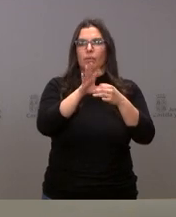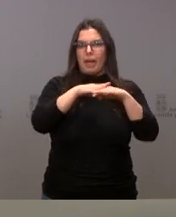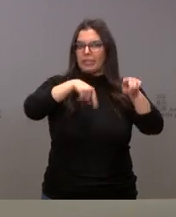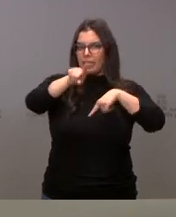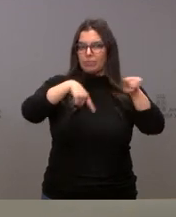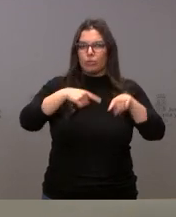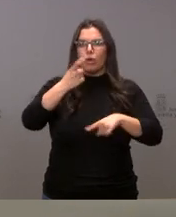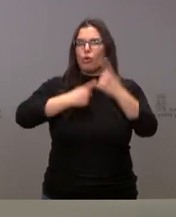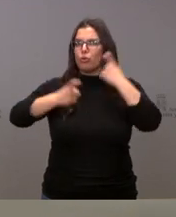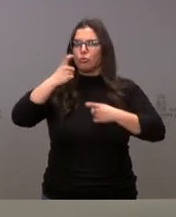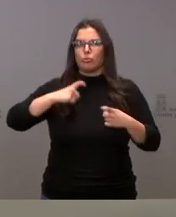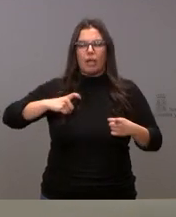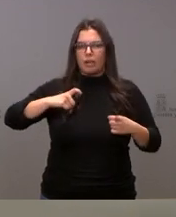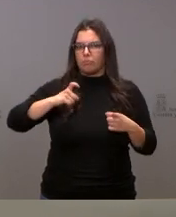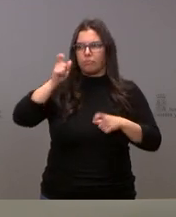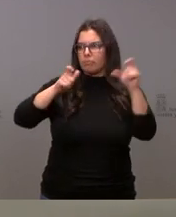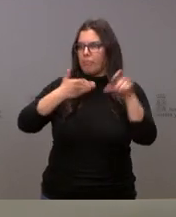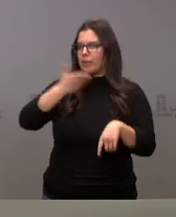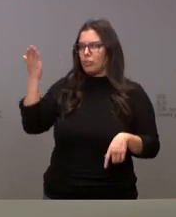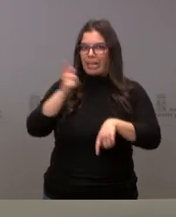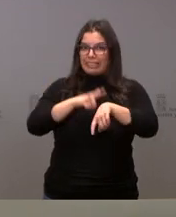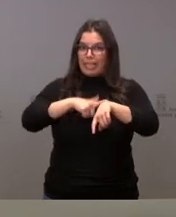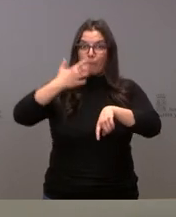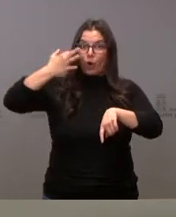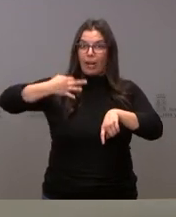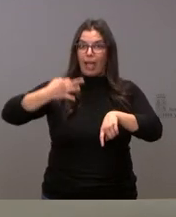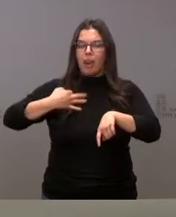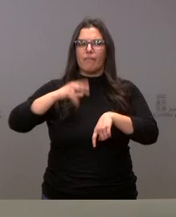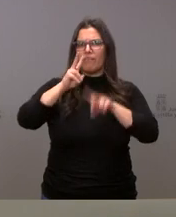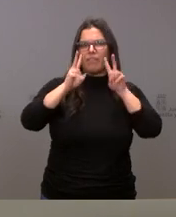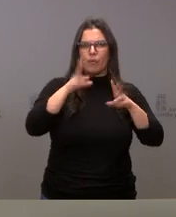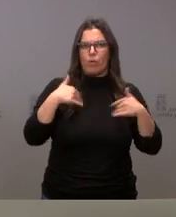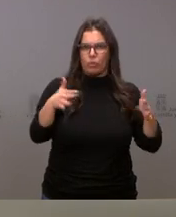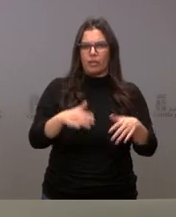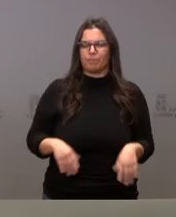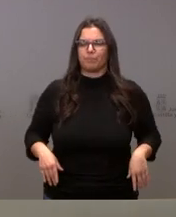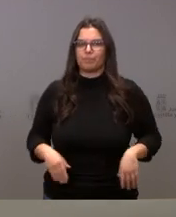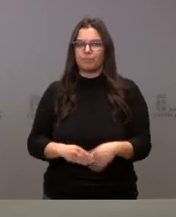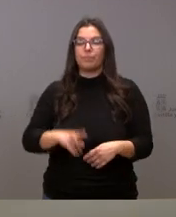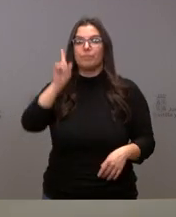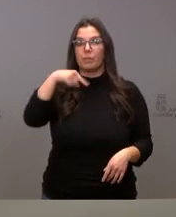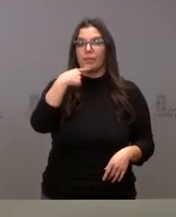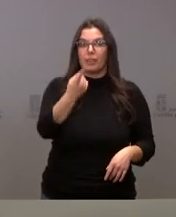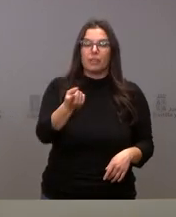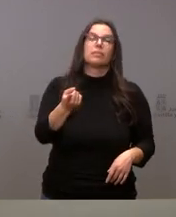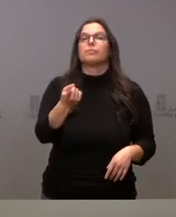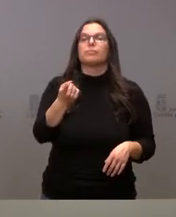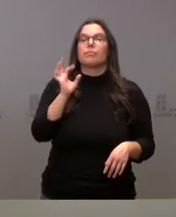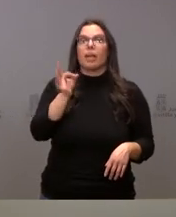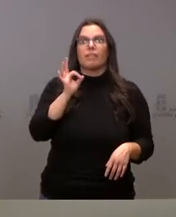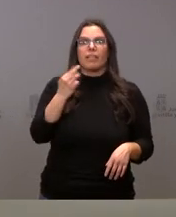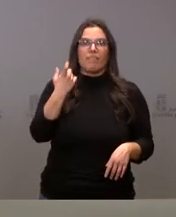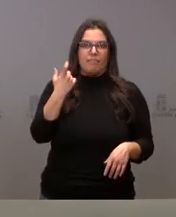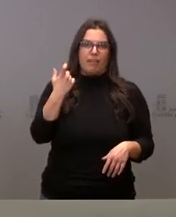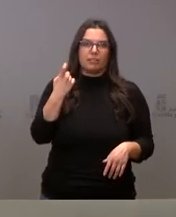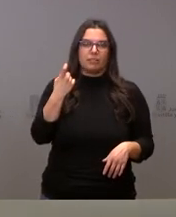que pueda ser consultado en tiempo real por todos los interesados. Quiero poner de manifiesto que, aunque todavía nos encontramos a unos